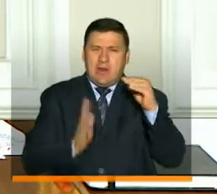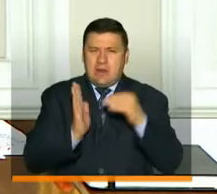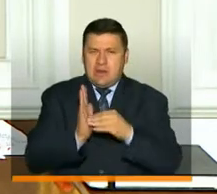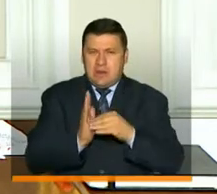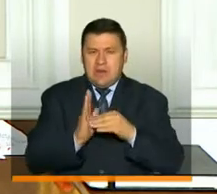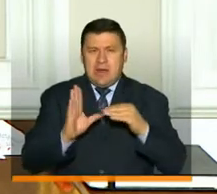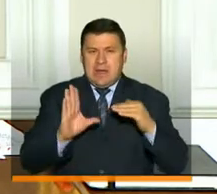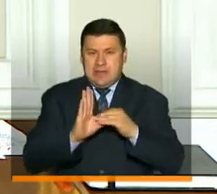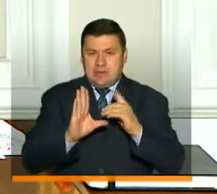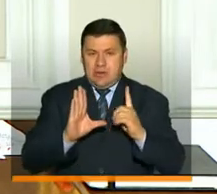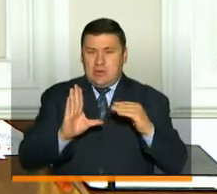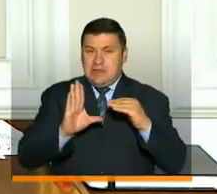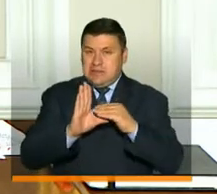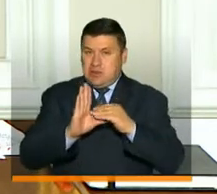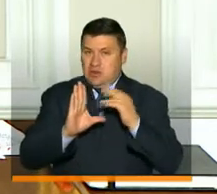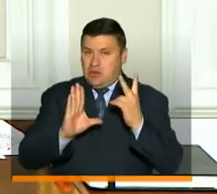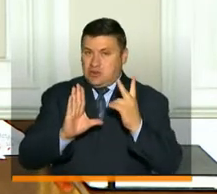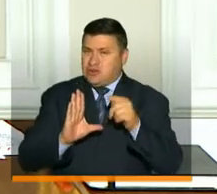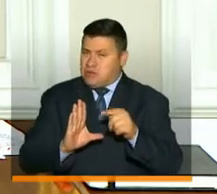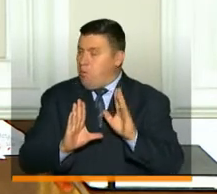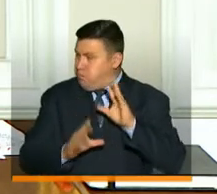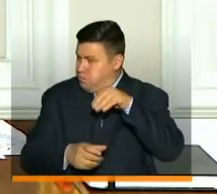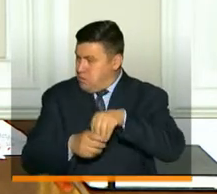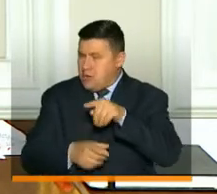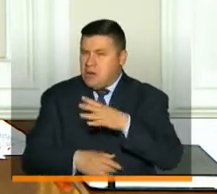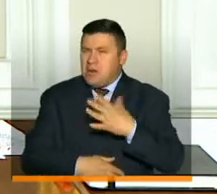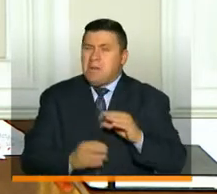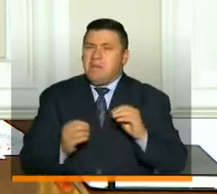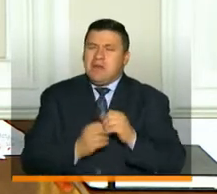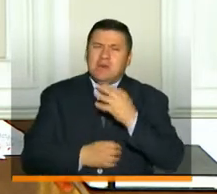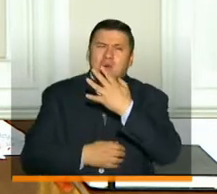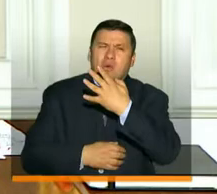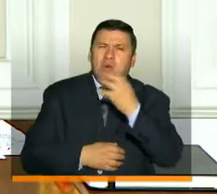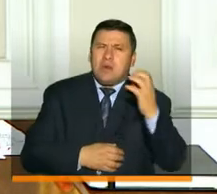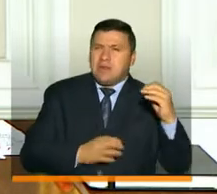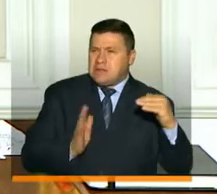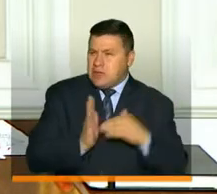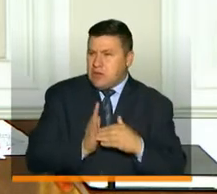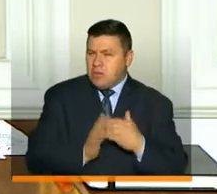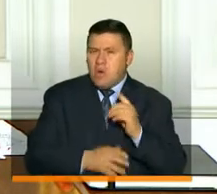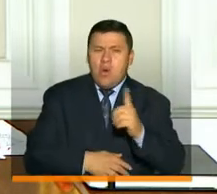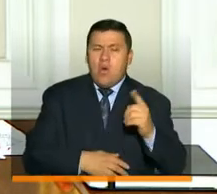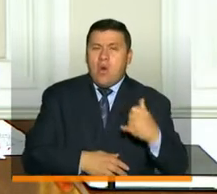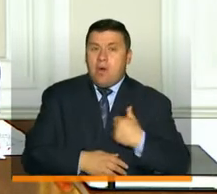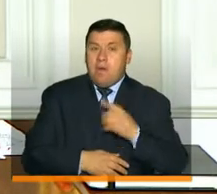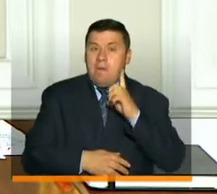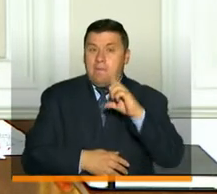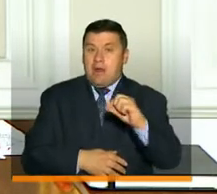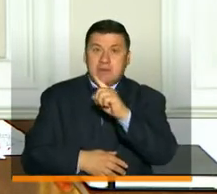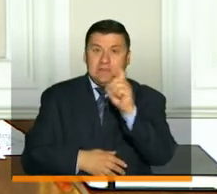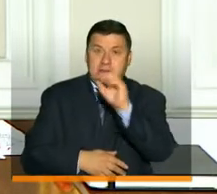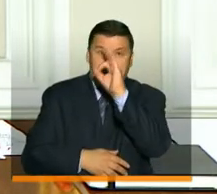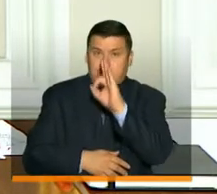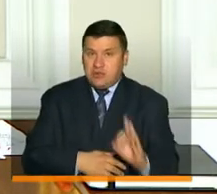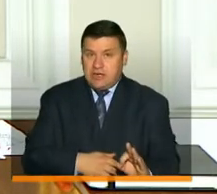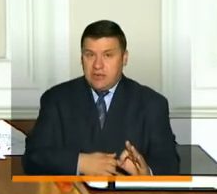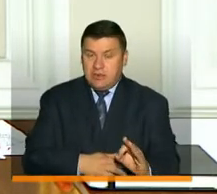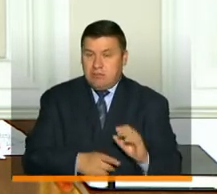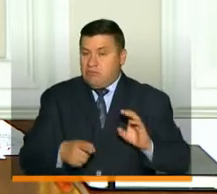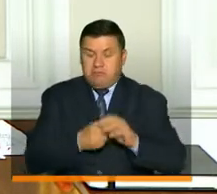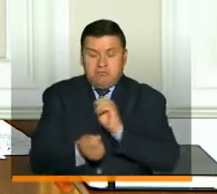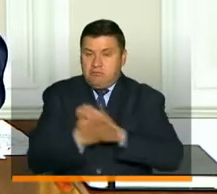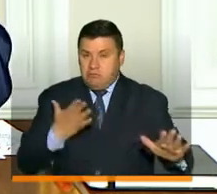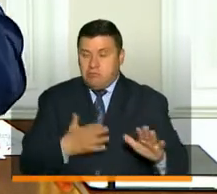mil en estratos 1 y 2, y cerca de 400 mil van a tener descuentos 100% en la matrícula,